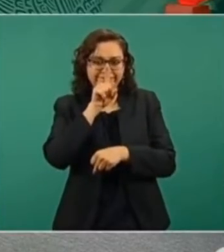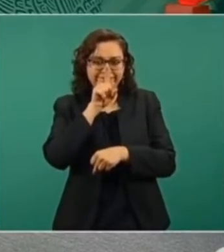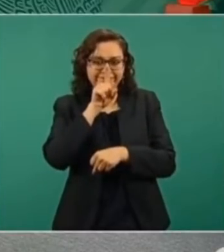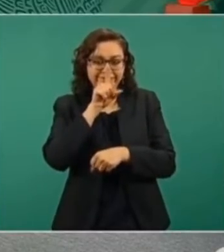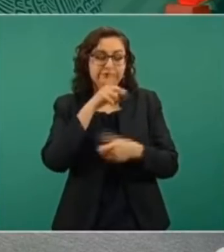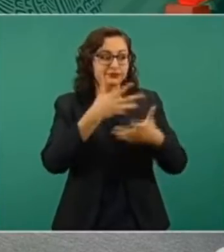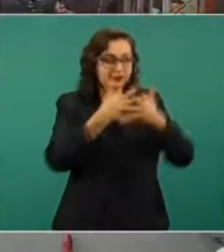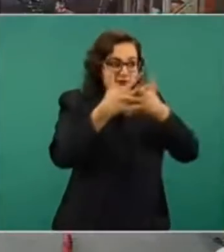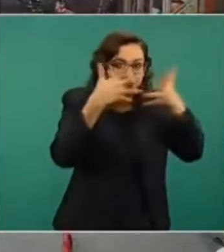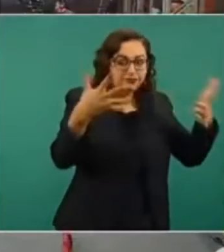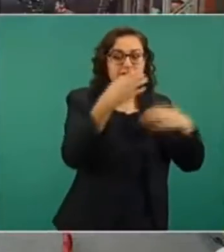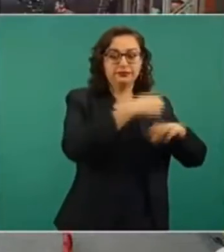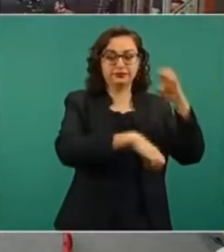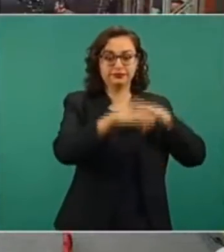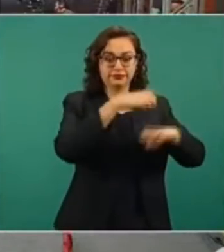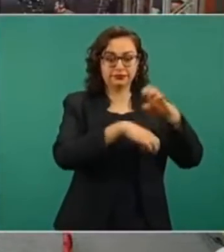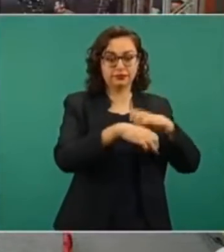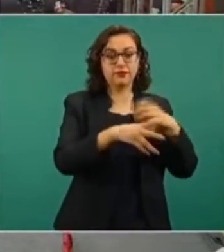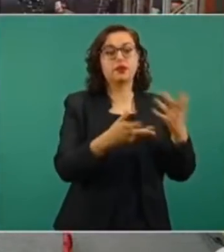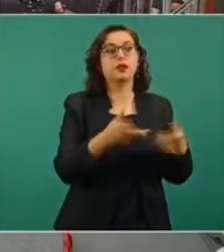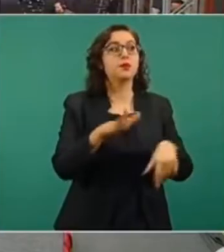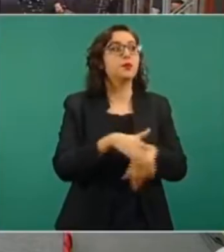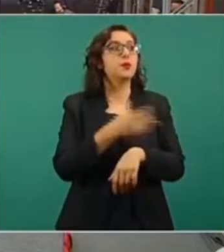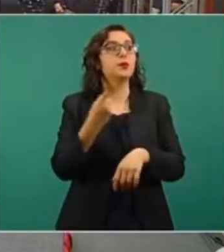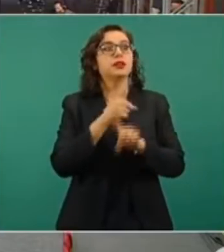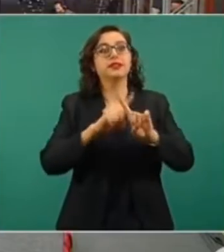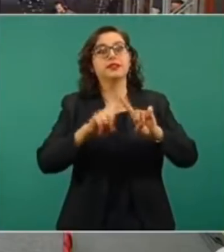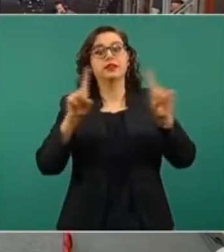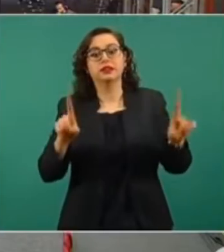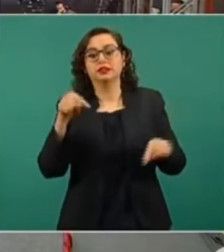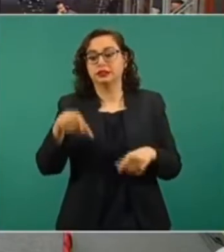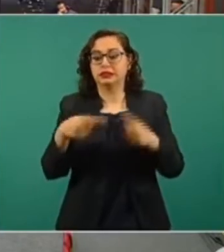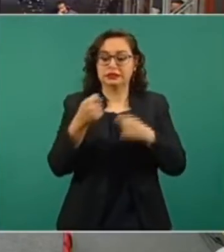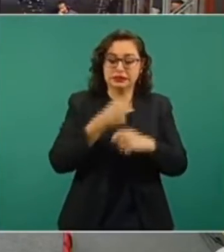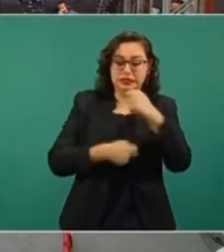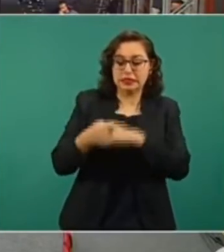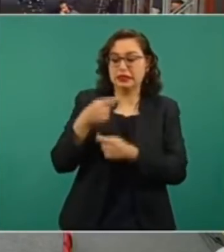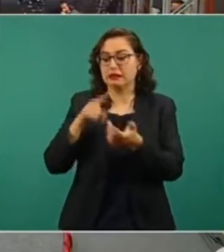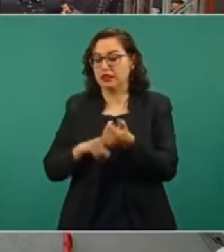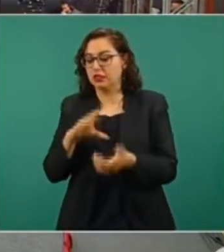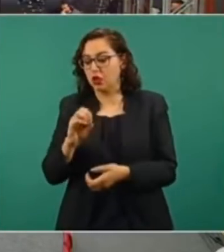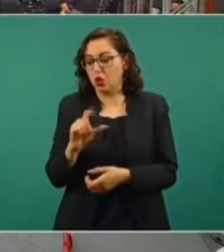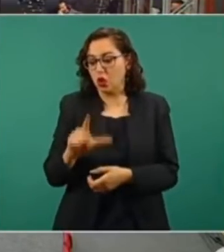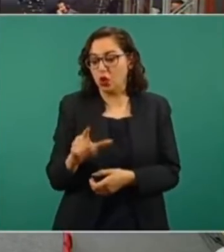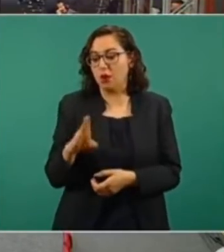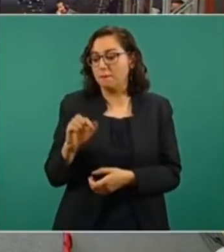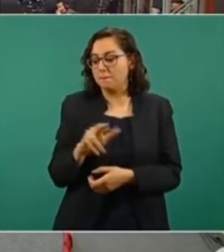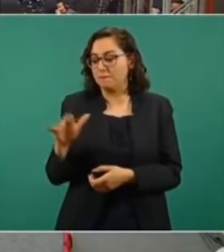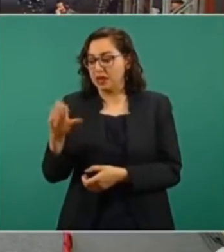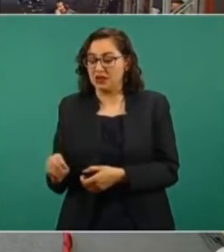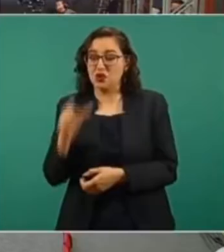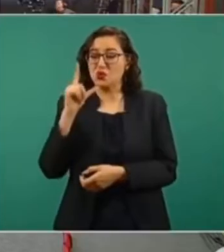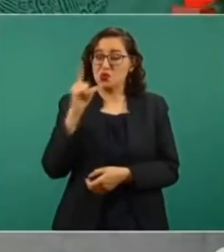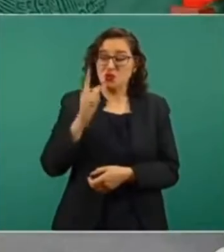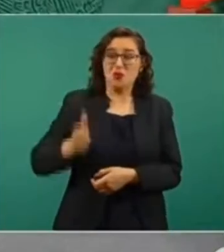Porque hay tiendas de abarrote de las colonias, de los barrios, de los pueblos, que pagan muchísimo